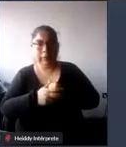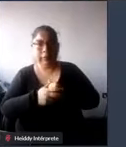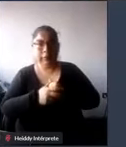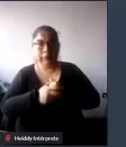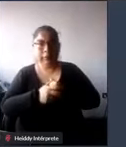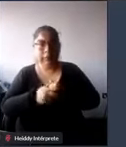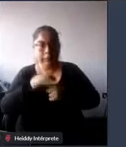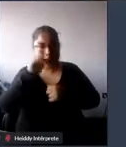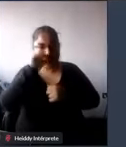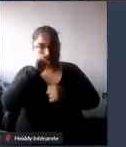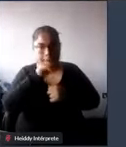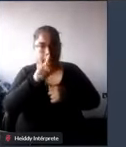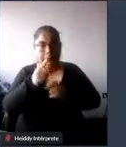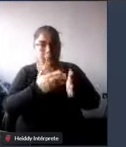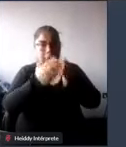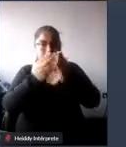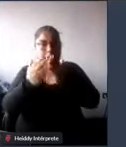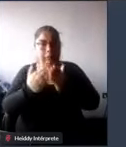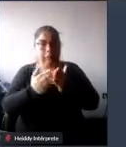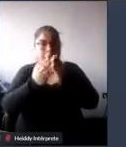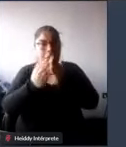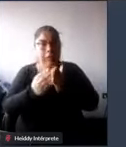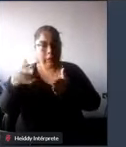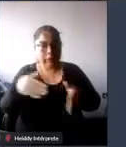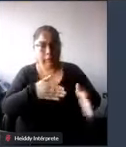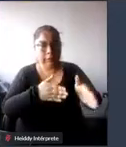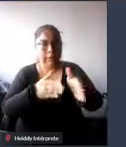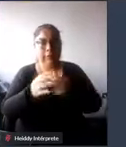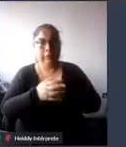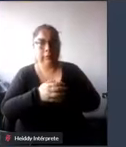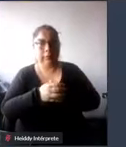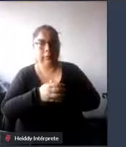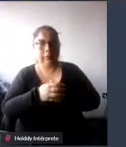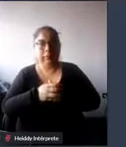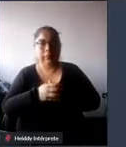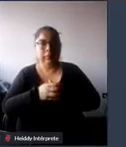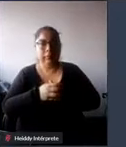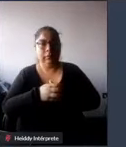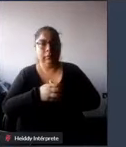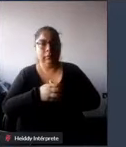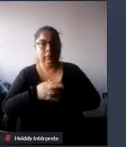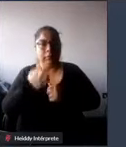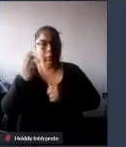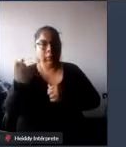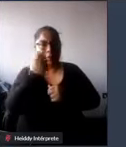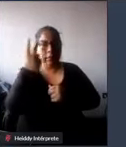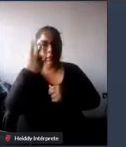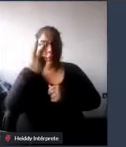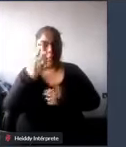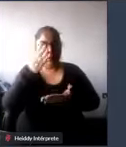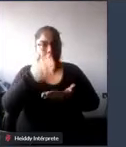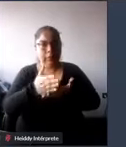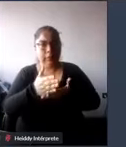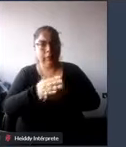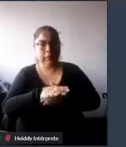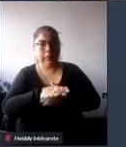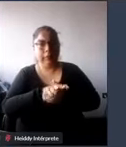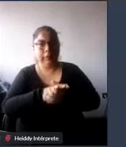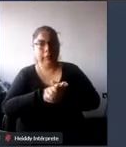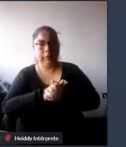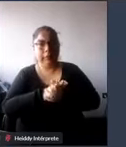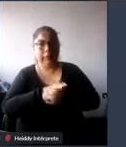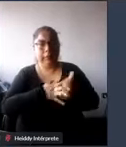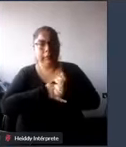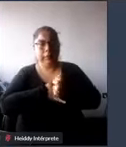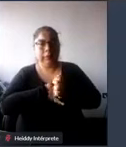estudio de redes de accesibilidad para el segundo tramo que es desde la